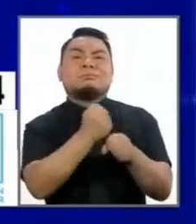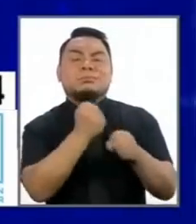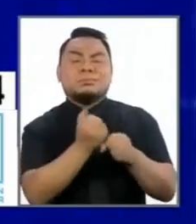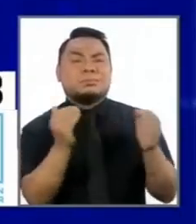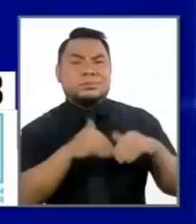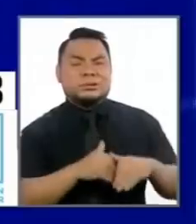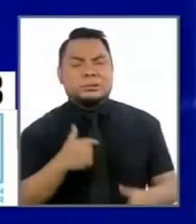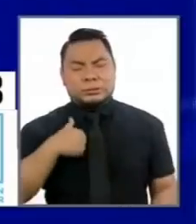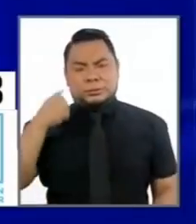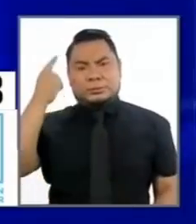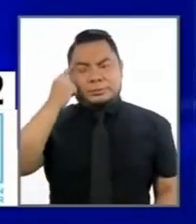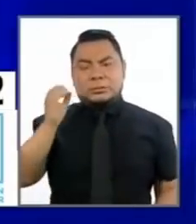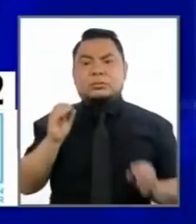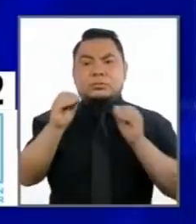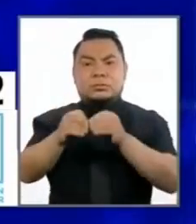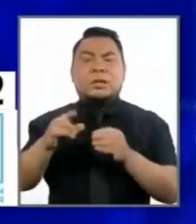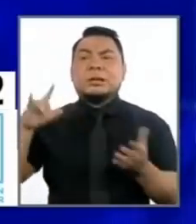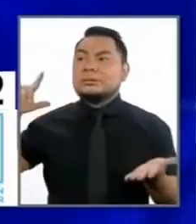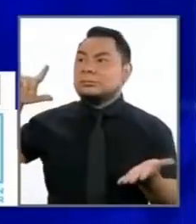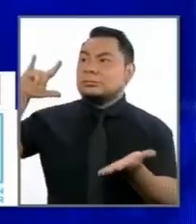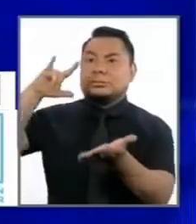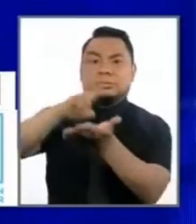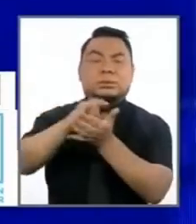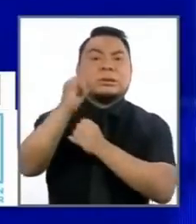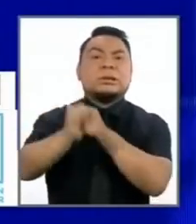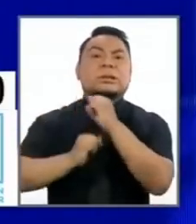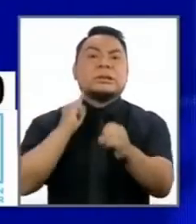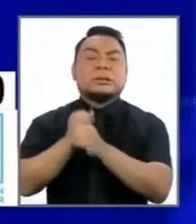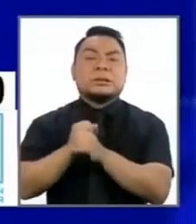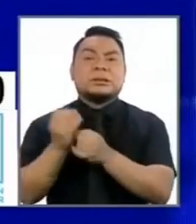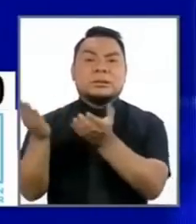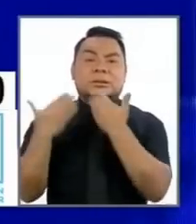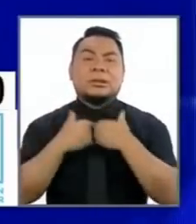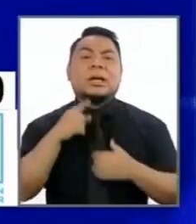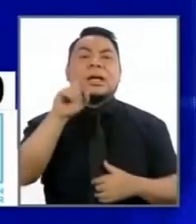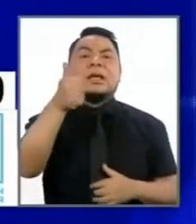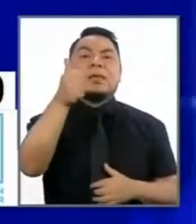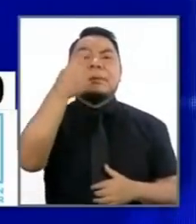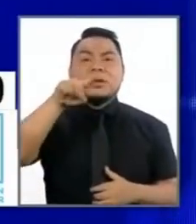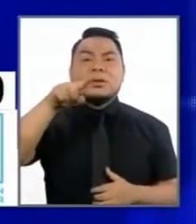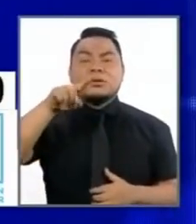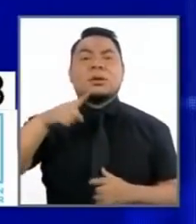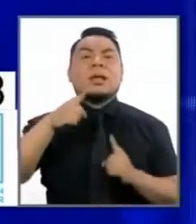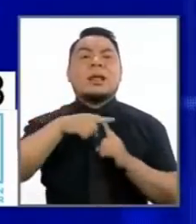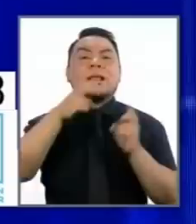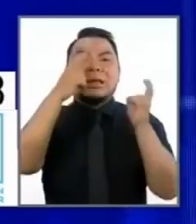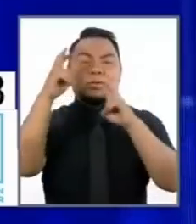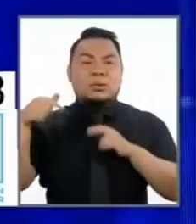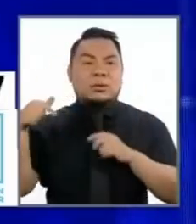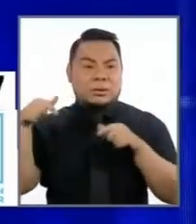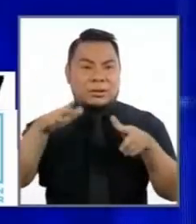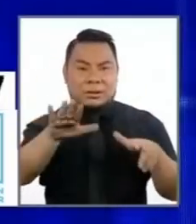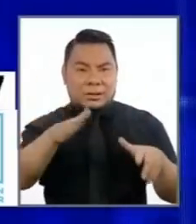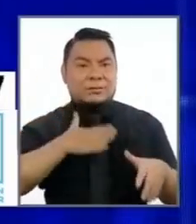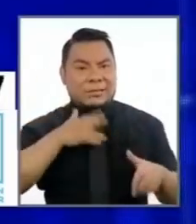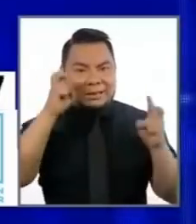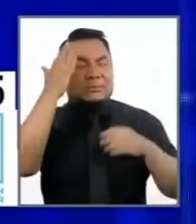vamos a construir aeropuertos internacionales para recibir 10 millones de turistas al año en mi campo